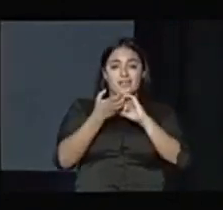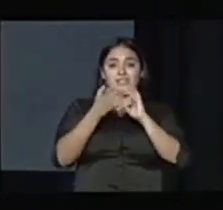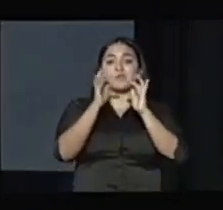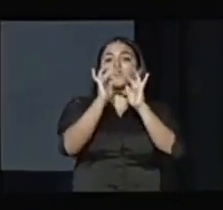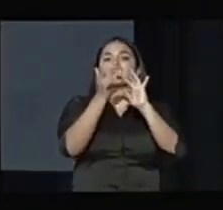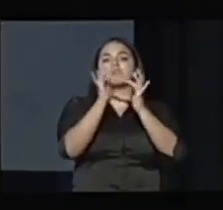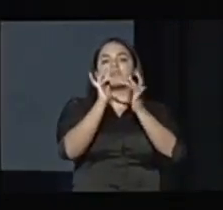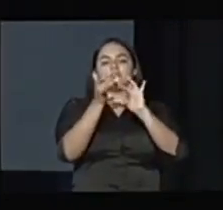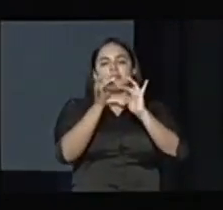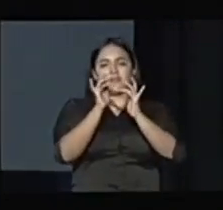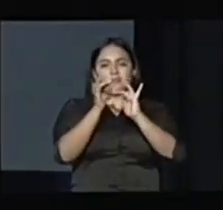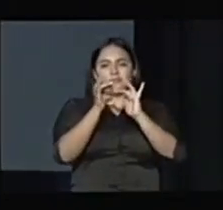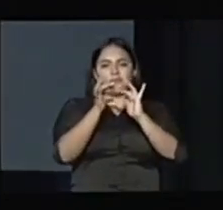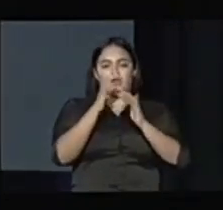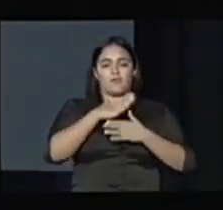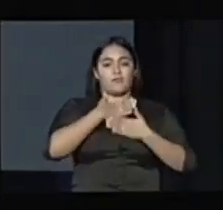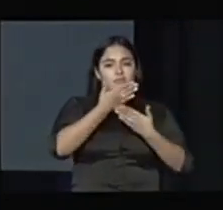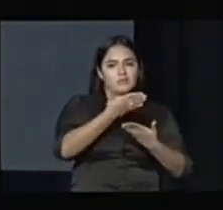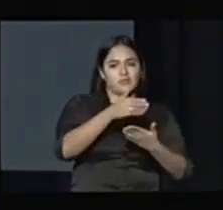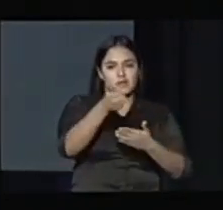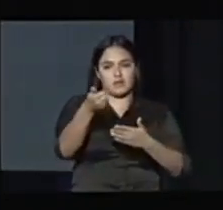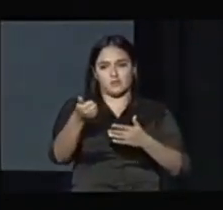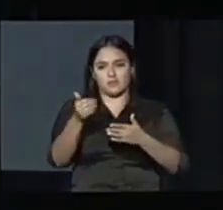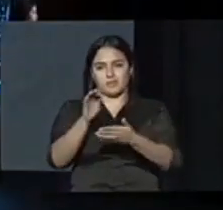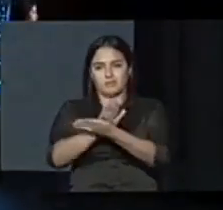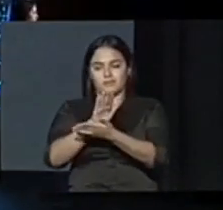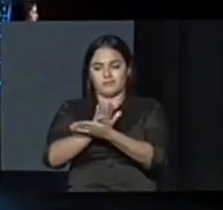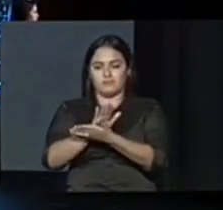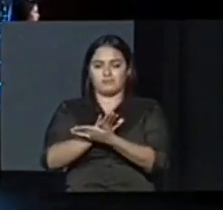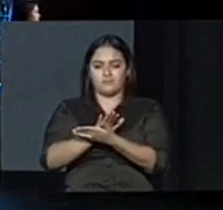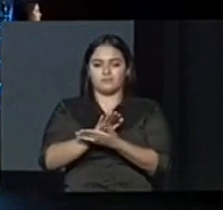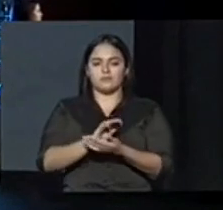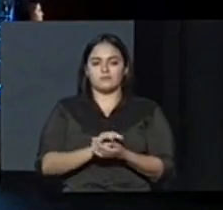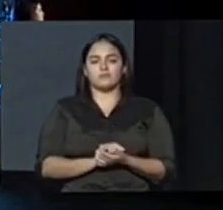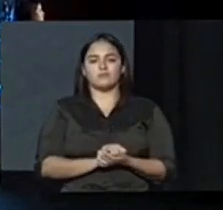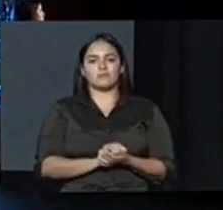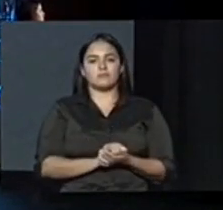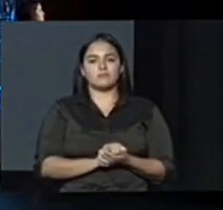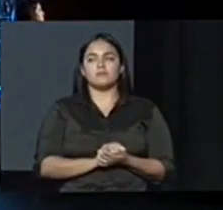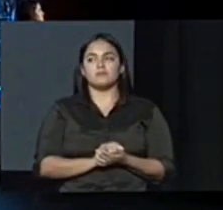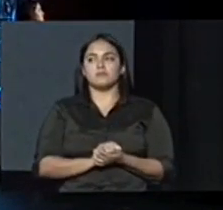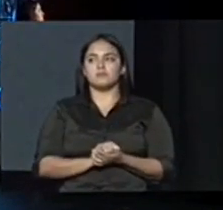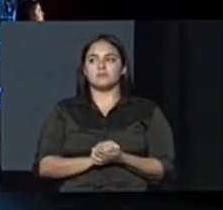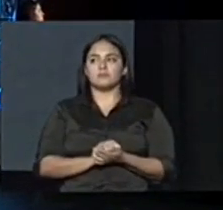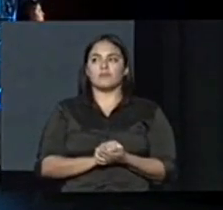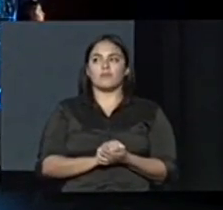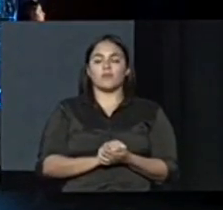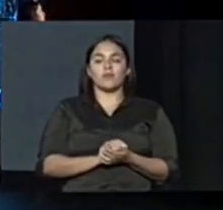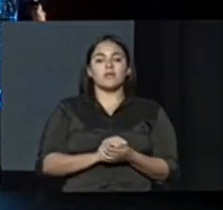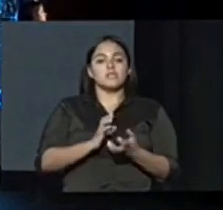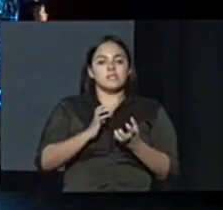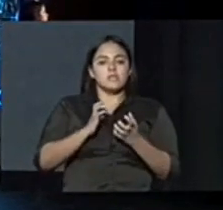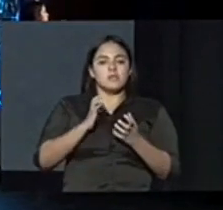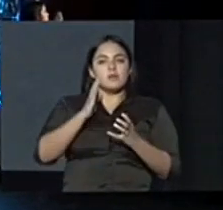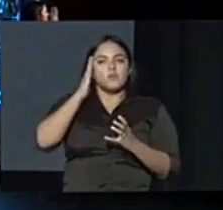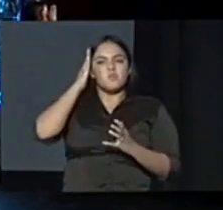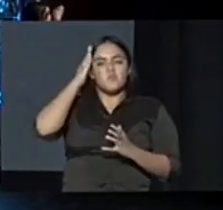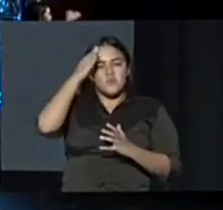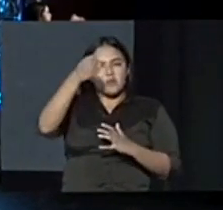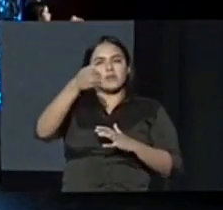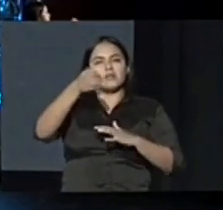a otras instituciones educativas del exterior si queremos un Puerto Rico de futuro